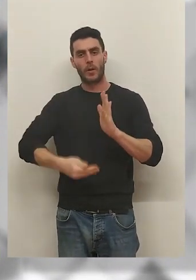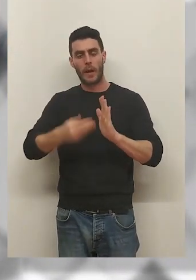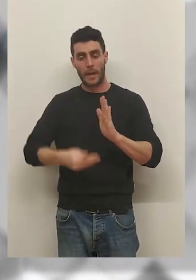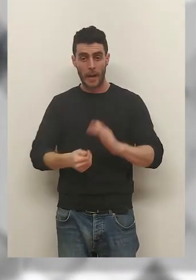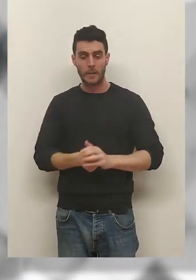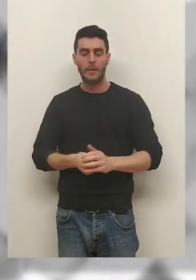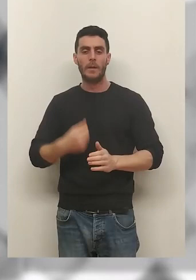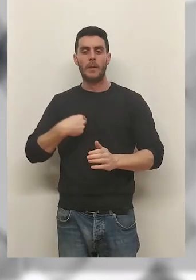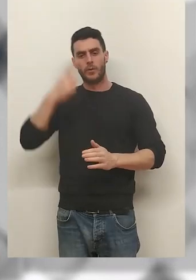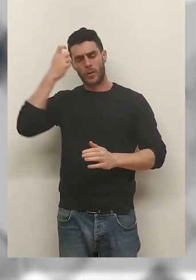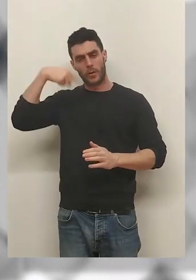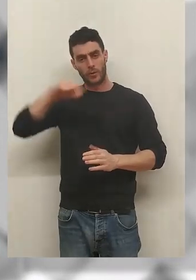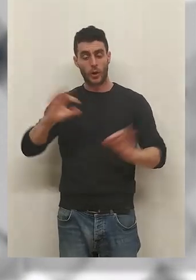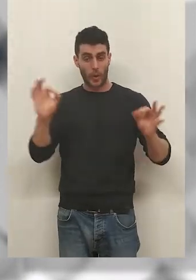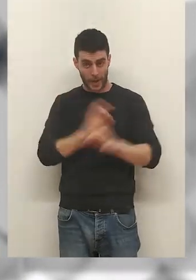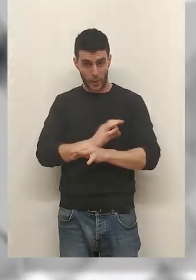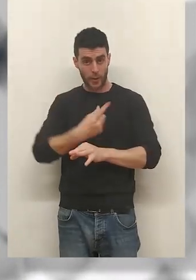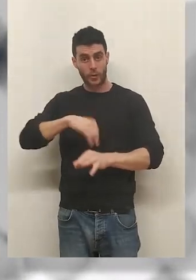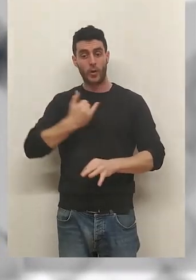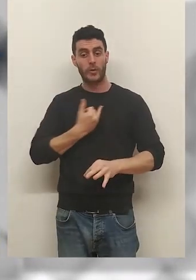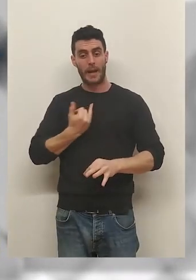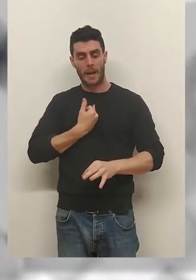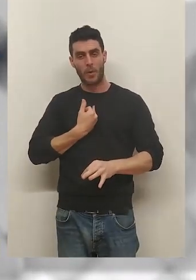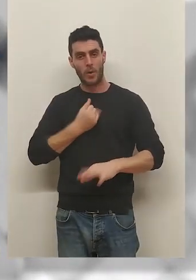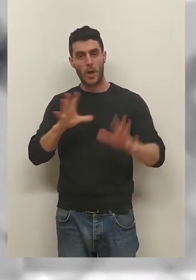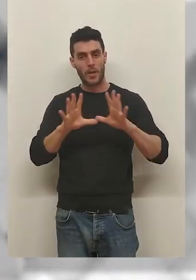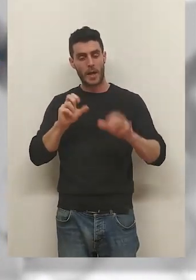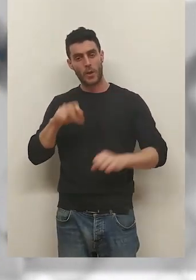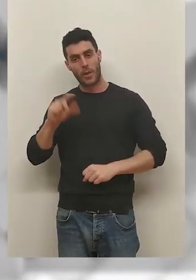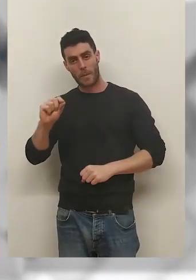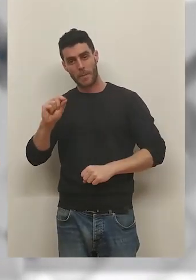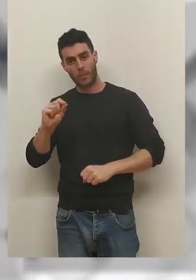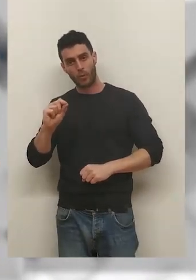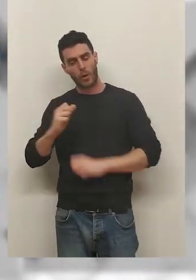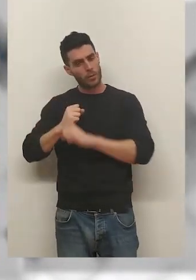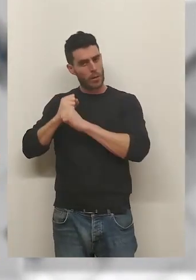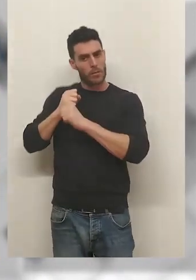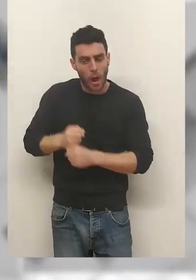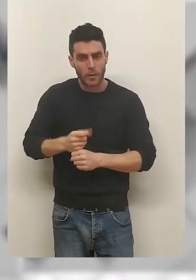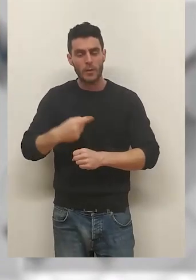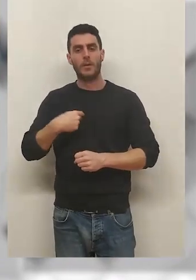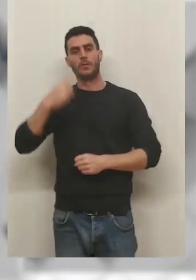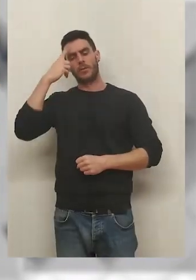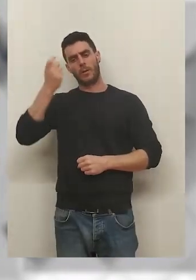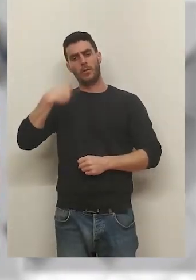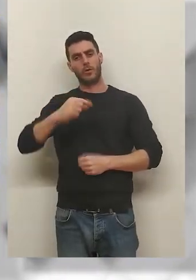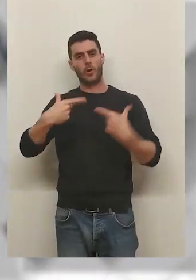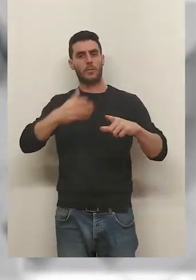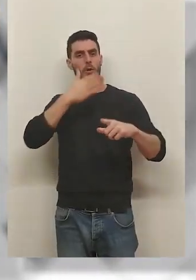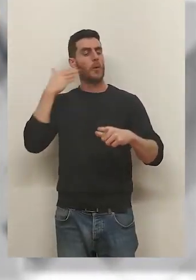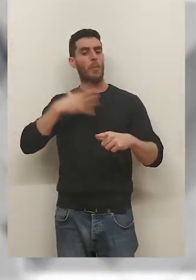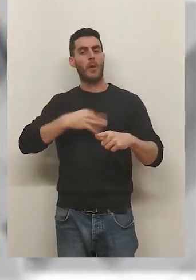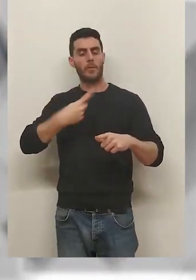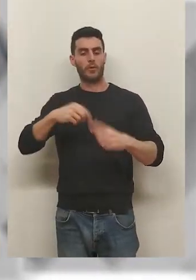Tenemos que minimizar quizá los errores que tenemos durante 10-12 minutos que nos lastran y yo creo que podemos estar en división de honor.